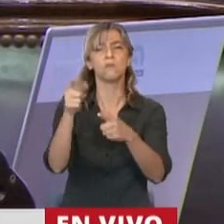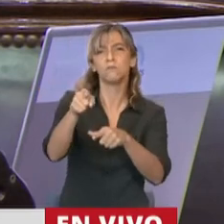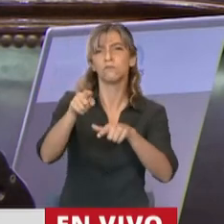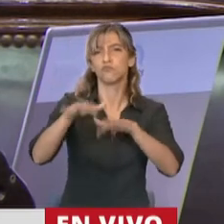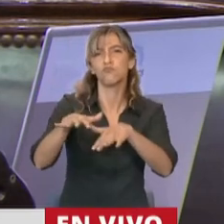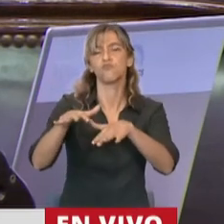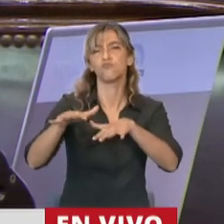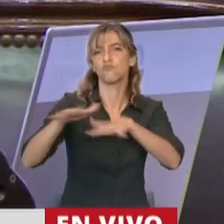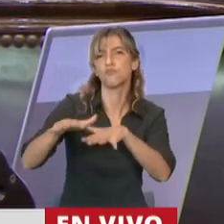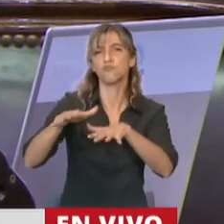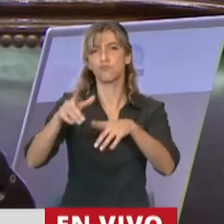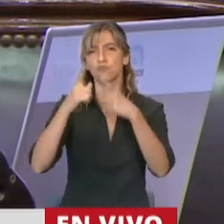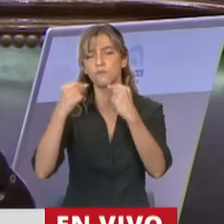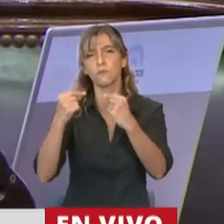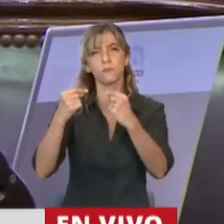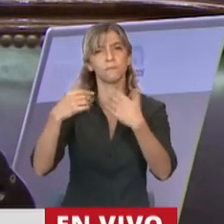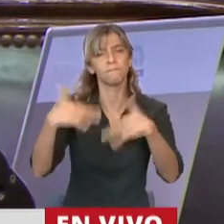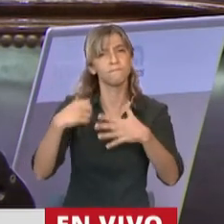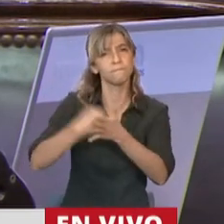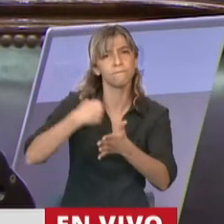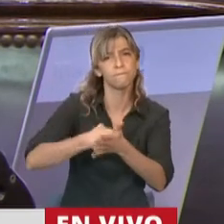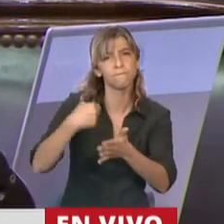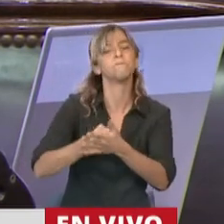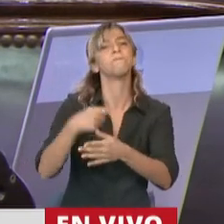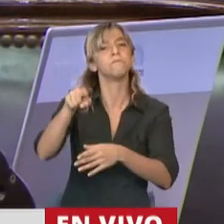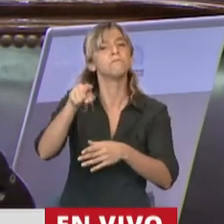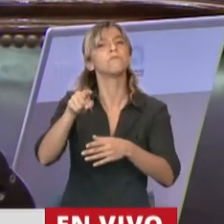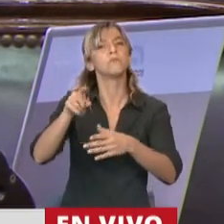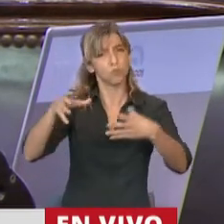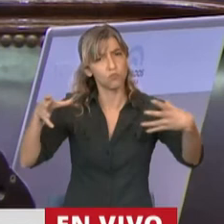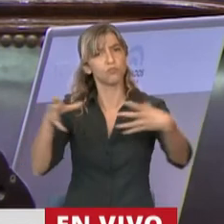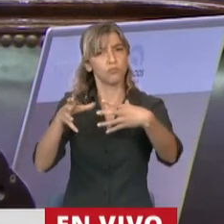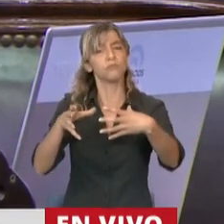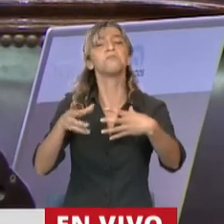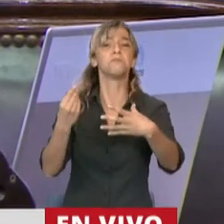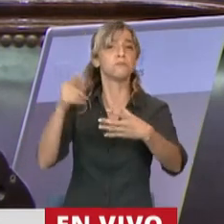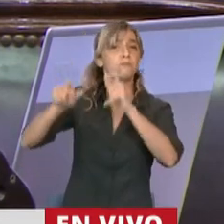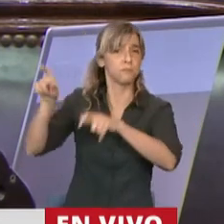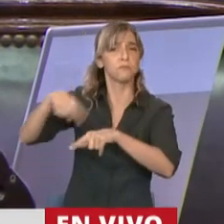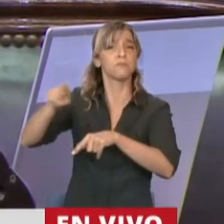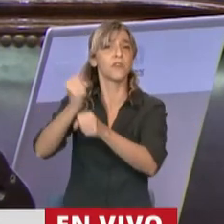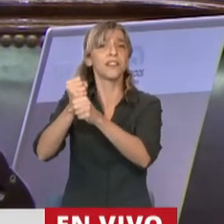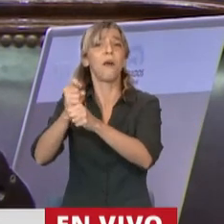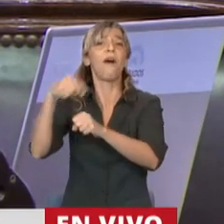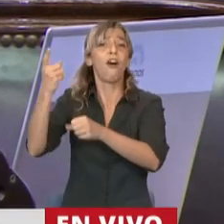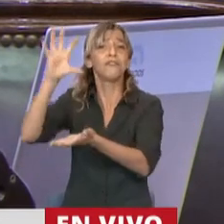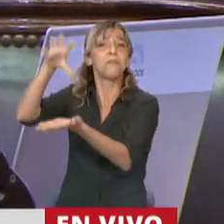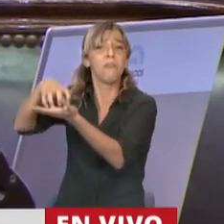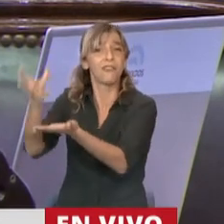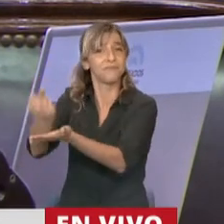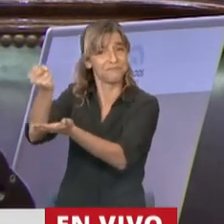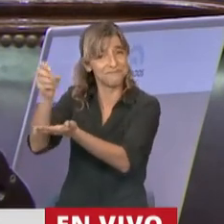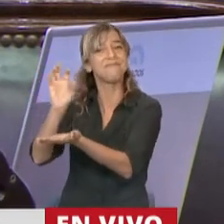movilizó en aquellos años junto a los trabajadores y trabajadoras de las empresas recuperadas, a las asambleas populares